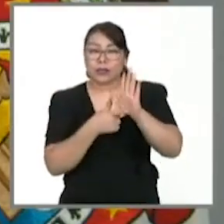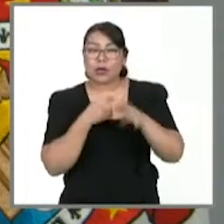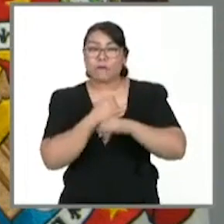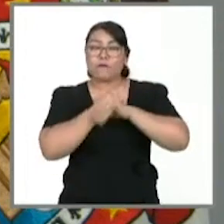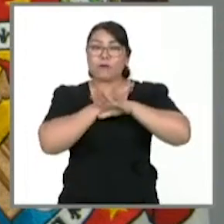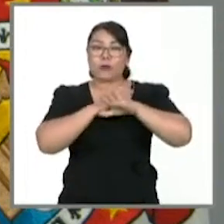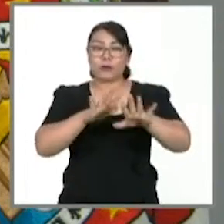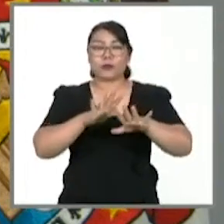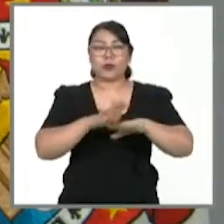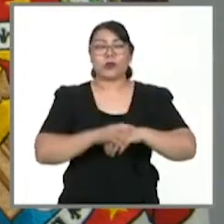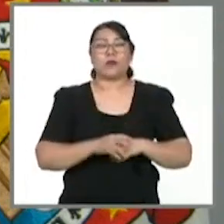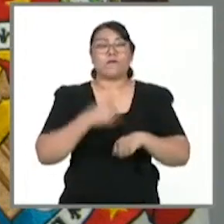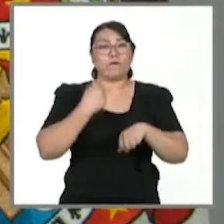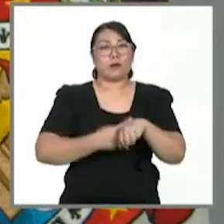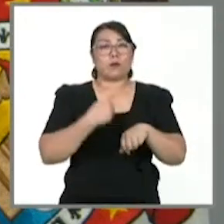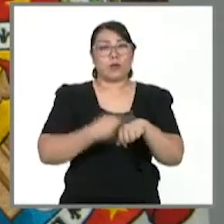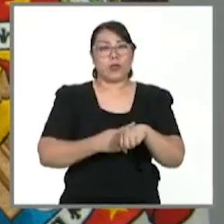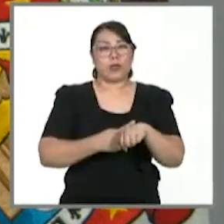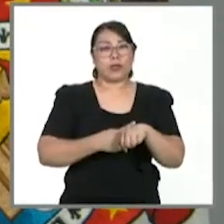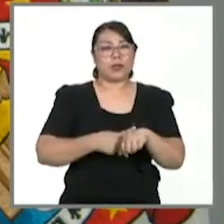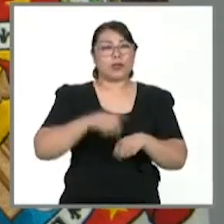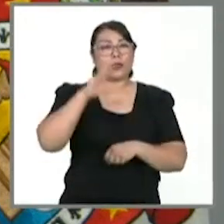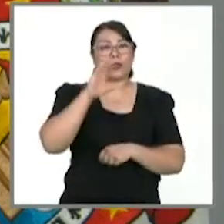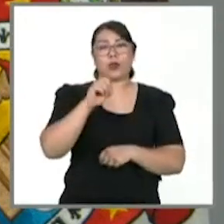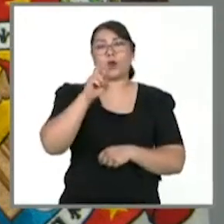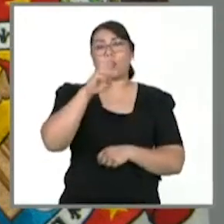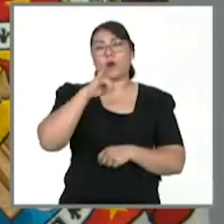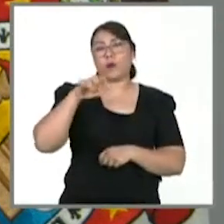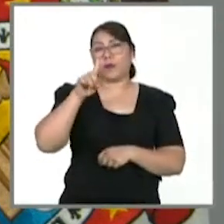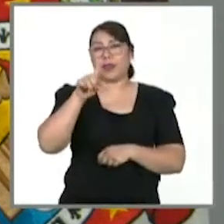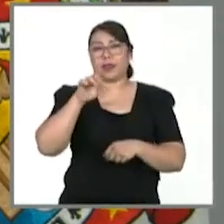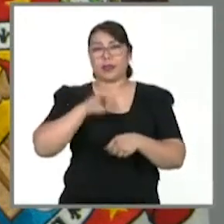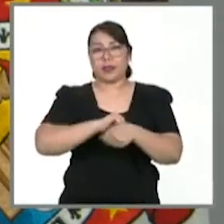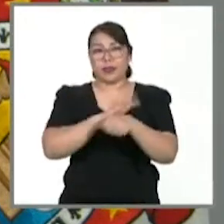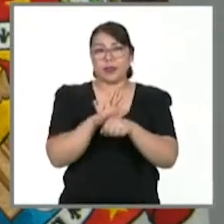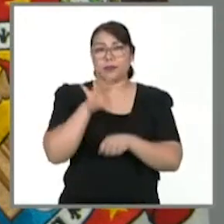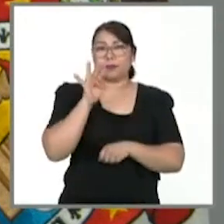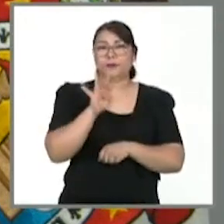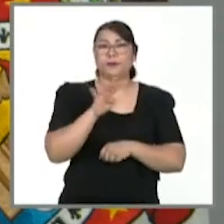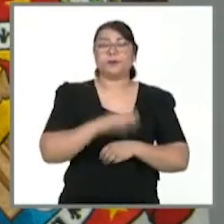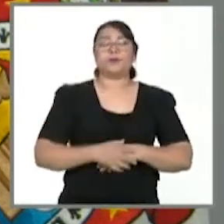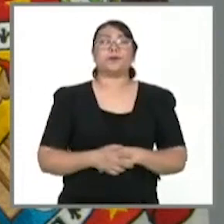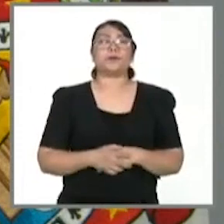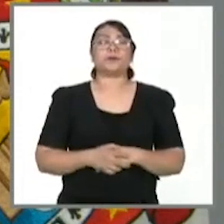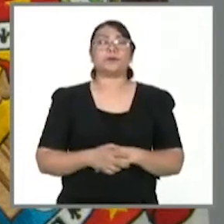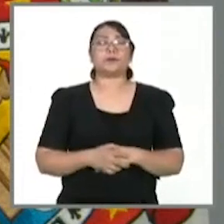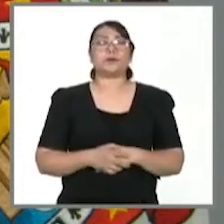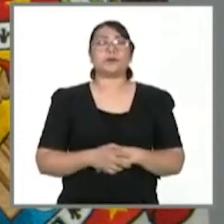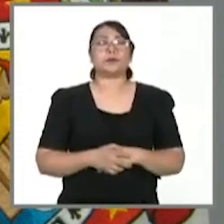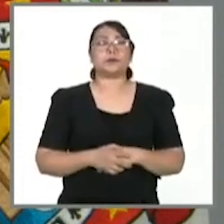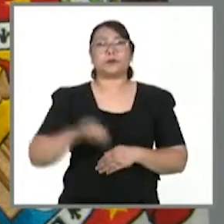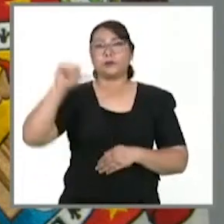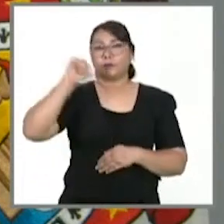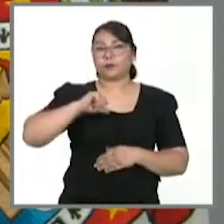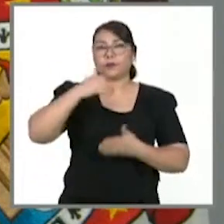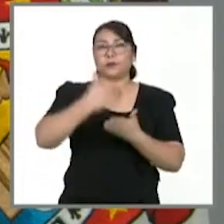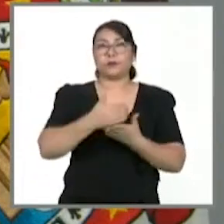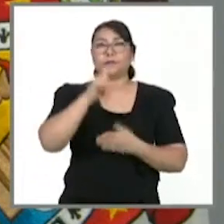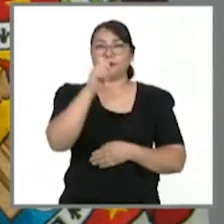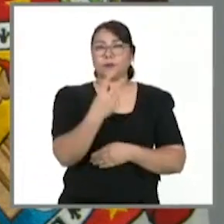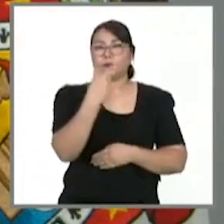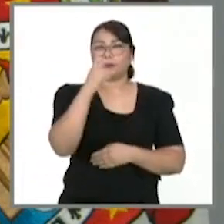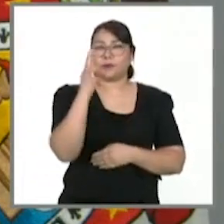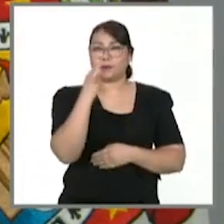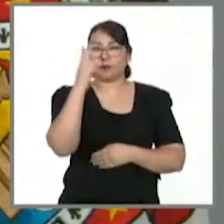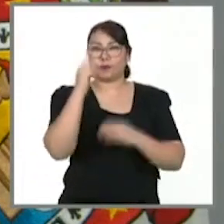330 nuevos casos de la patología, con lo que suman 39.626 pacientes que han dado positivo al virus, de 62.030